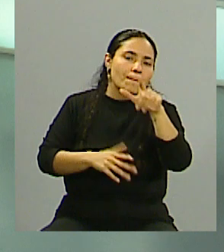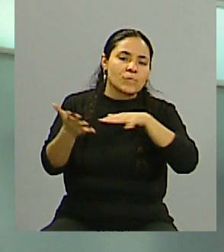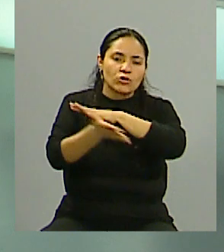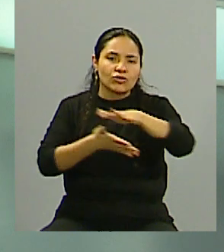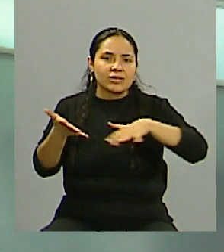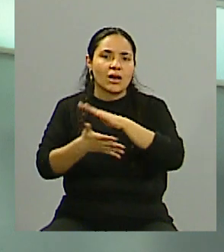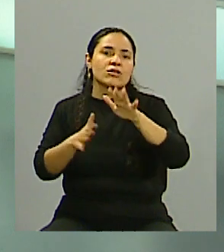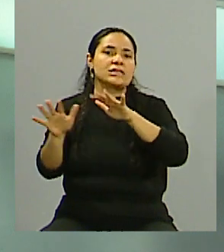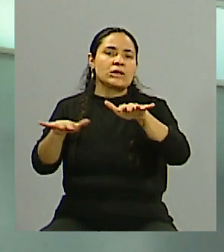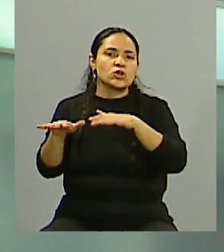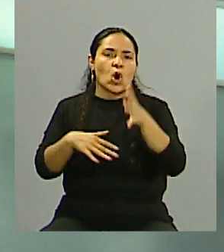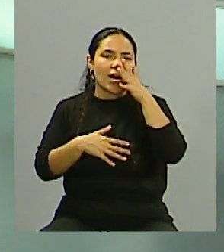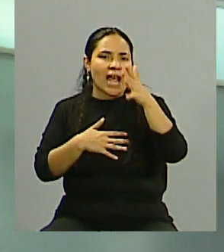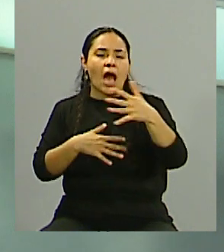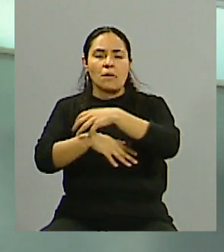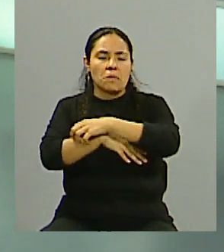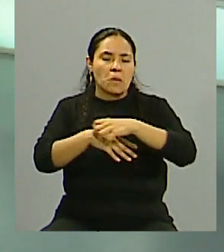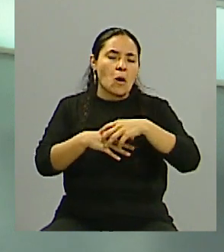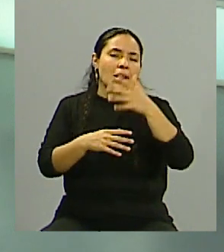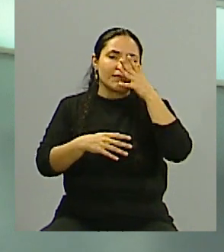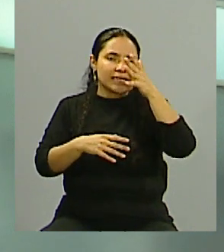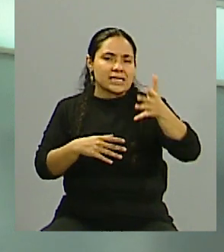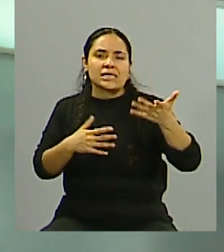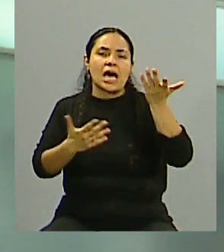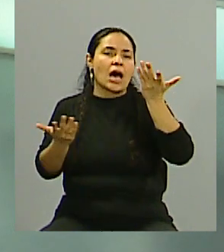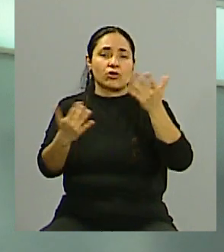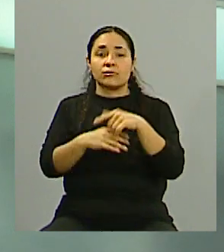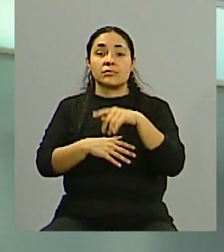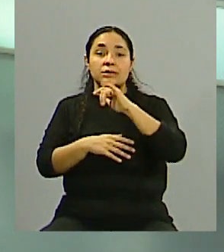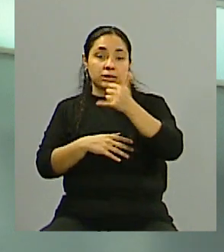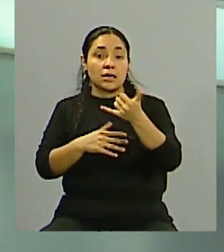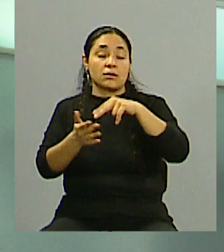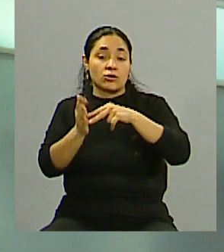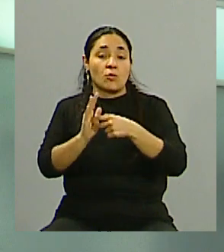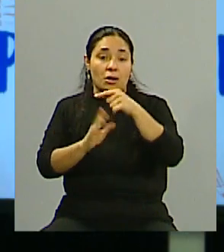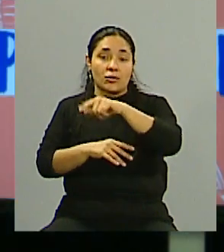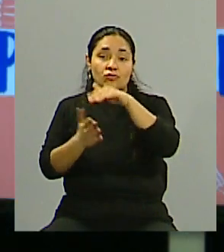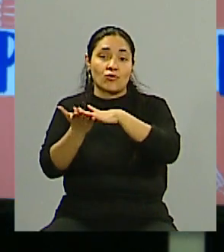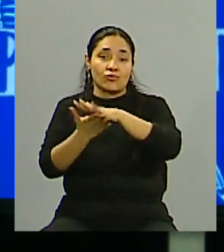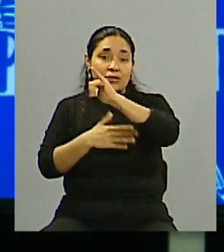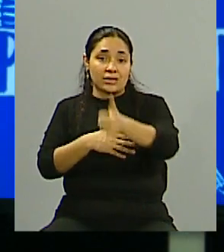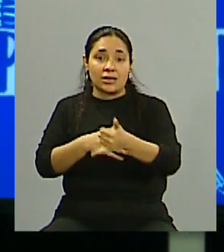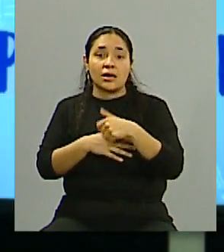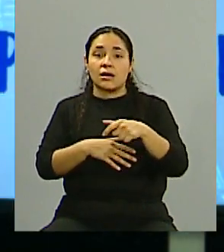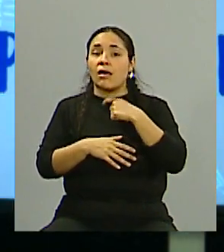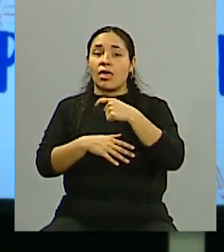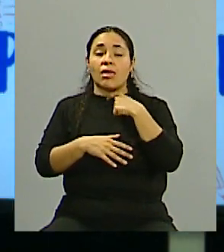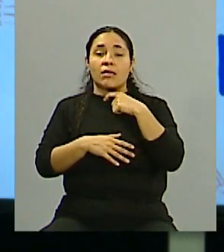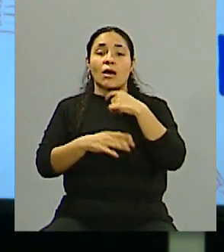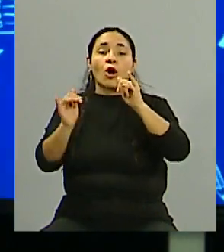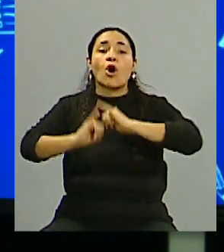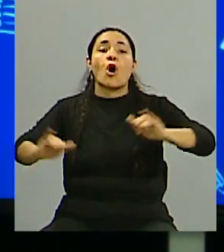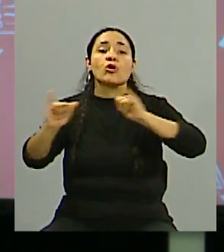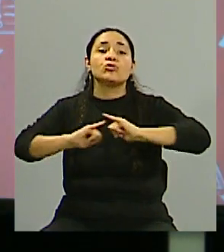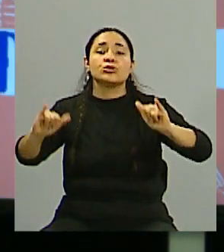grave esto. Bueno, yo lo que digo es, seguro que hay que resolver todos estos problemas. Yo esto lo quise poner en conocimiento.